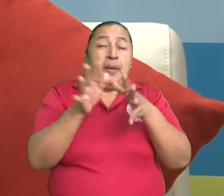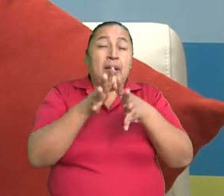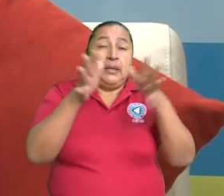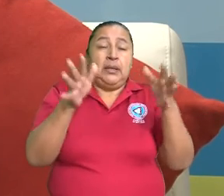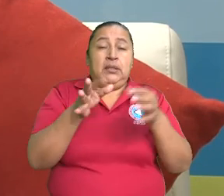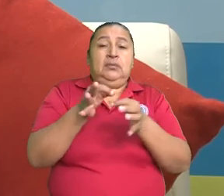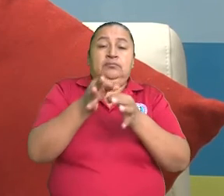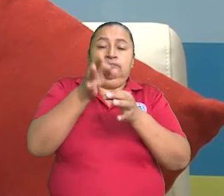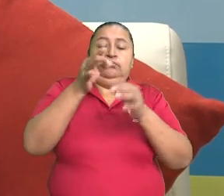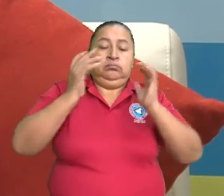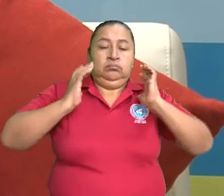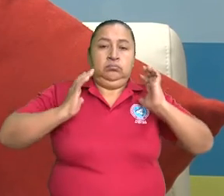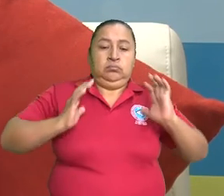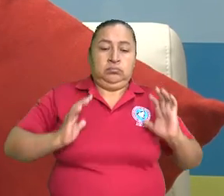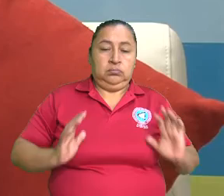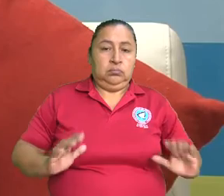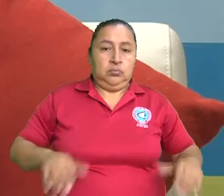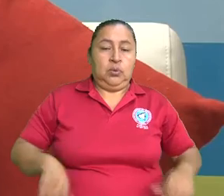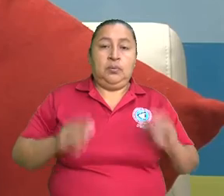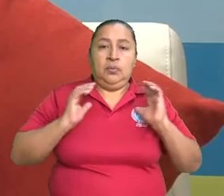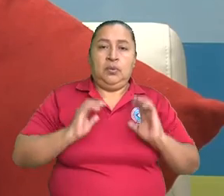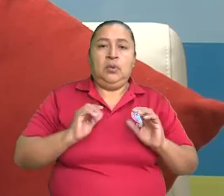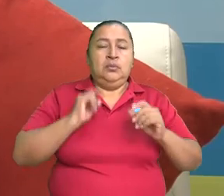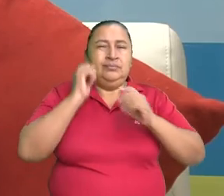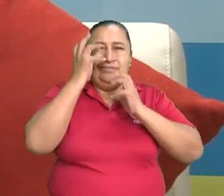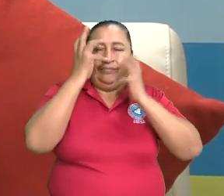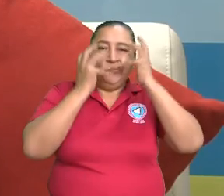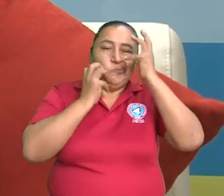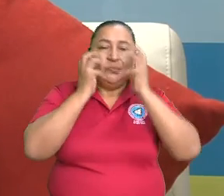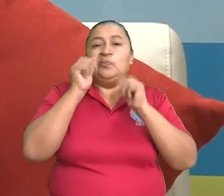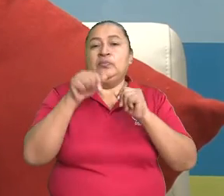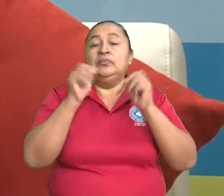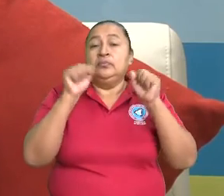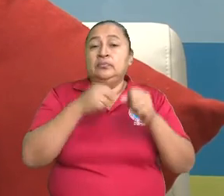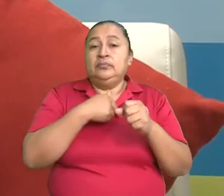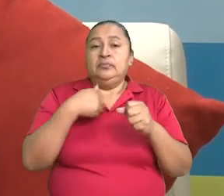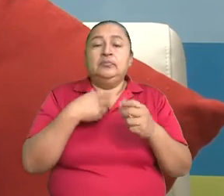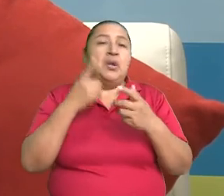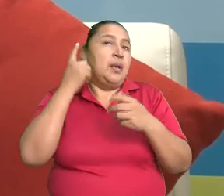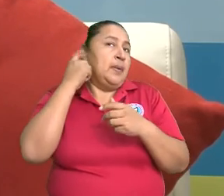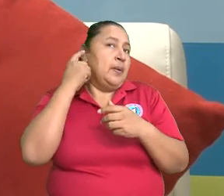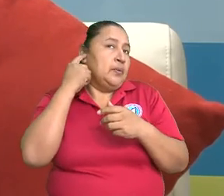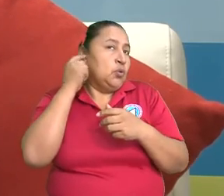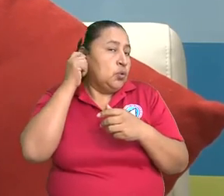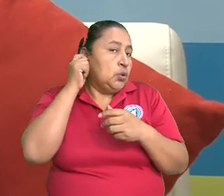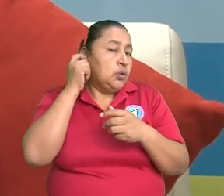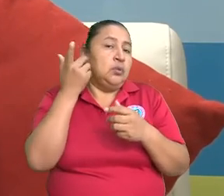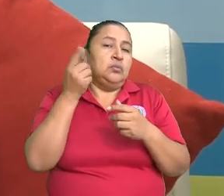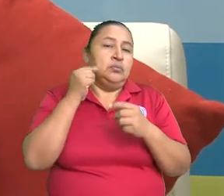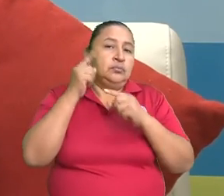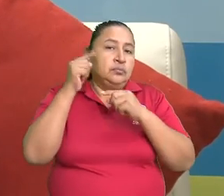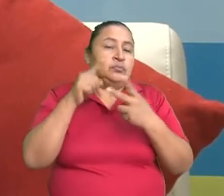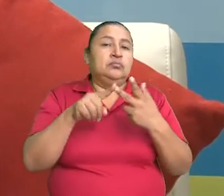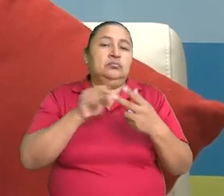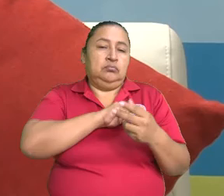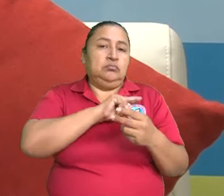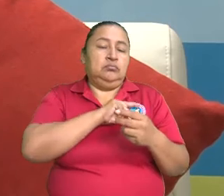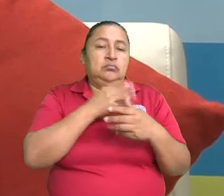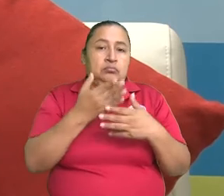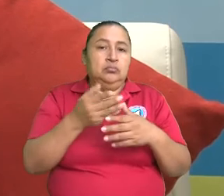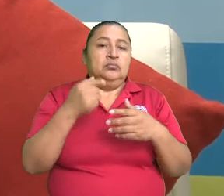es la rama motora, que inerva los músculos de la expresión facial. Pero sí hay ramas, por ejemplo, para el estepedio del oído, que van a ir a generar